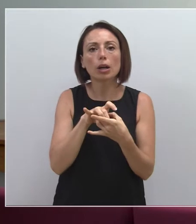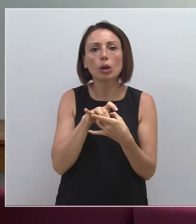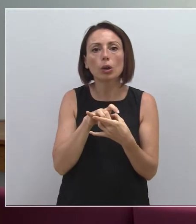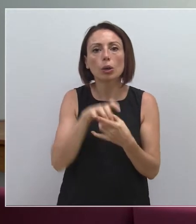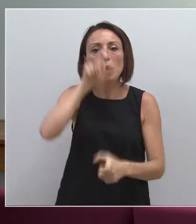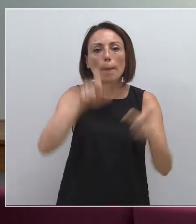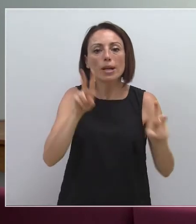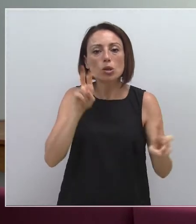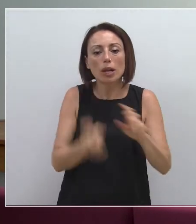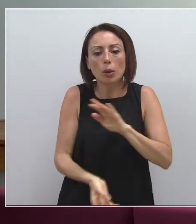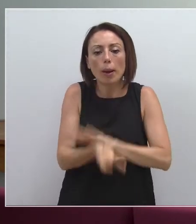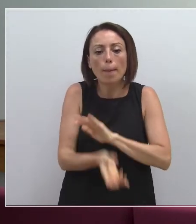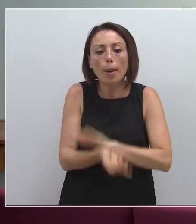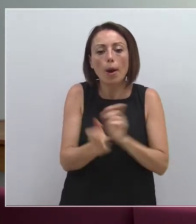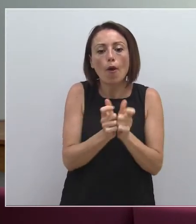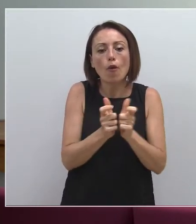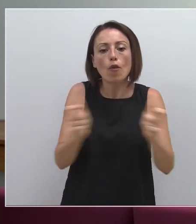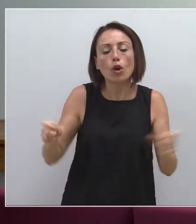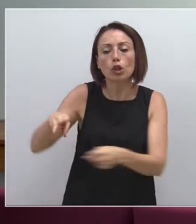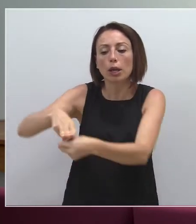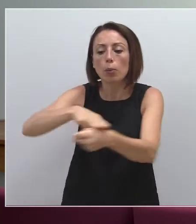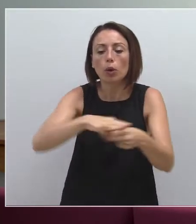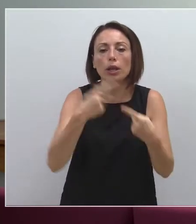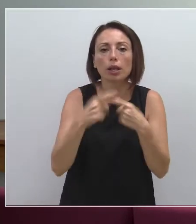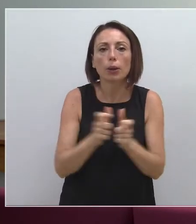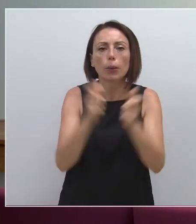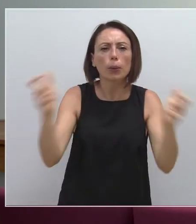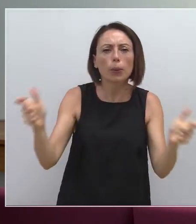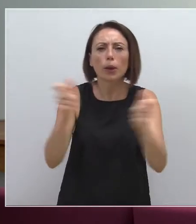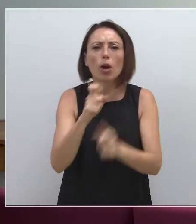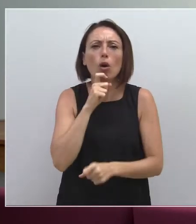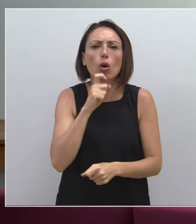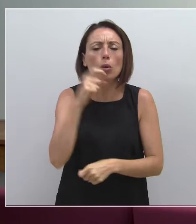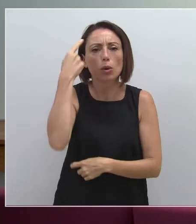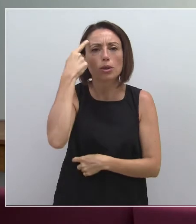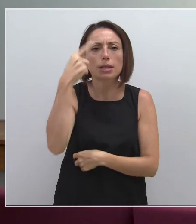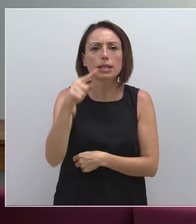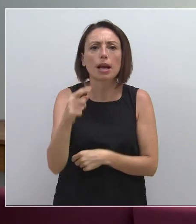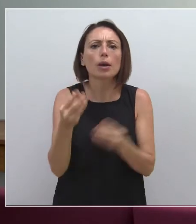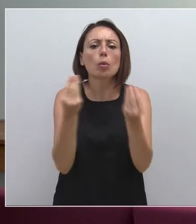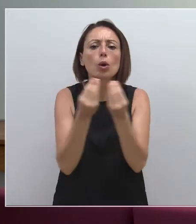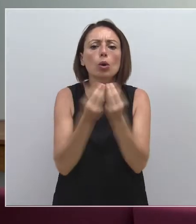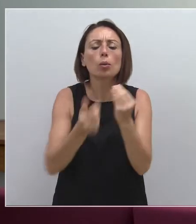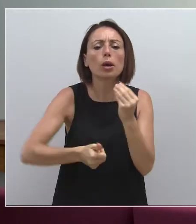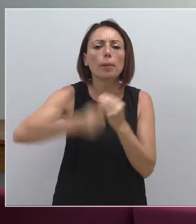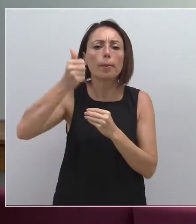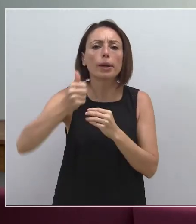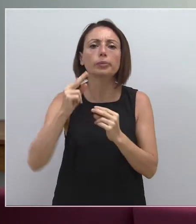casos. Los brotes en diferentes municipios han aumentado, han disminuido. ¿Se sabe ya más cifras de esto?